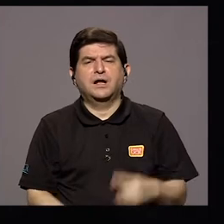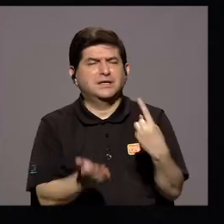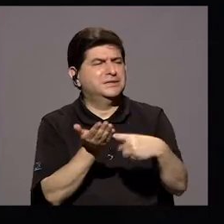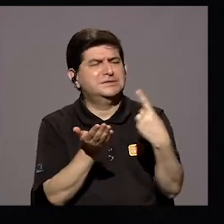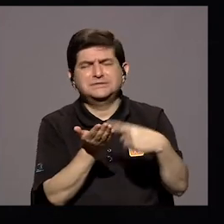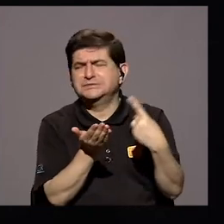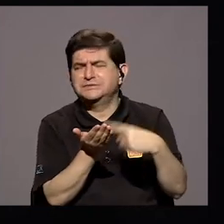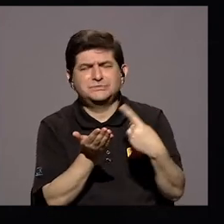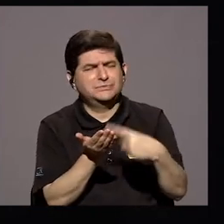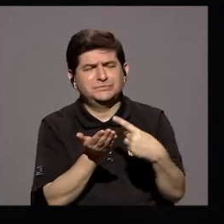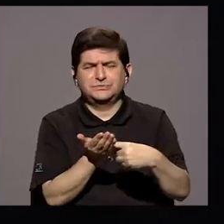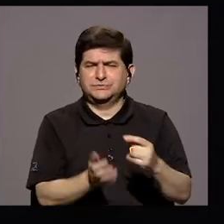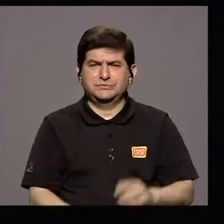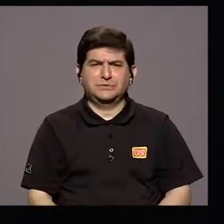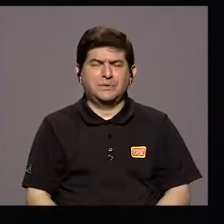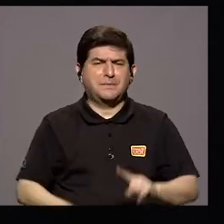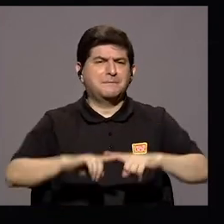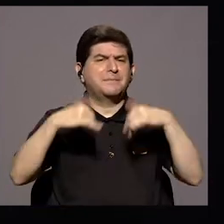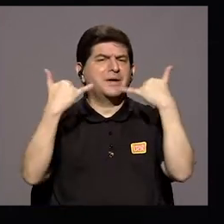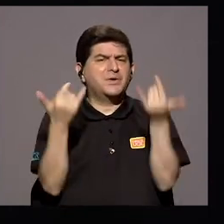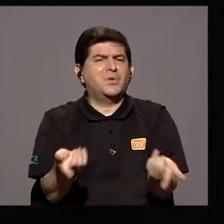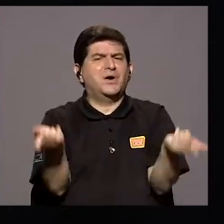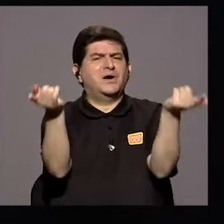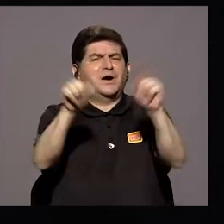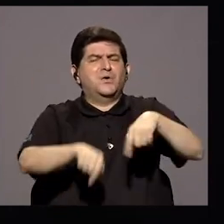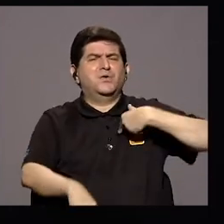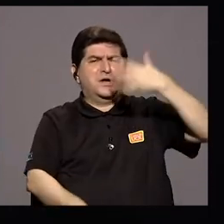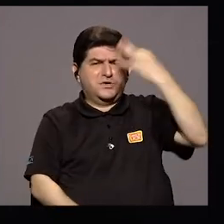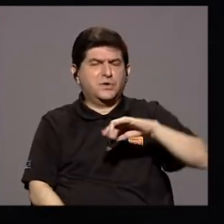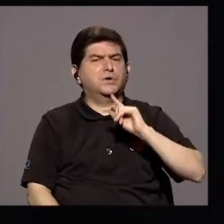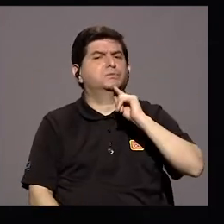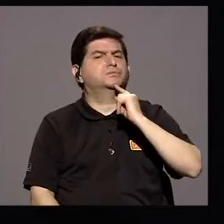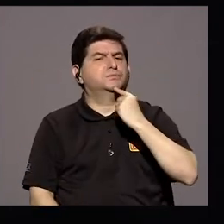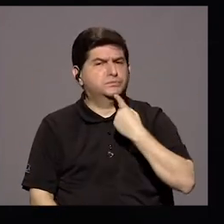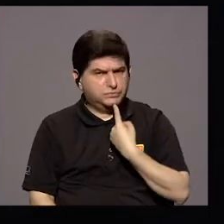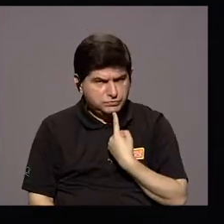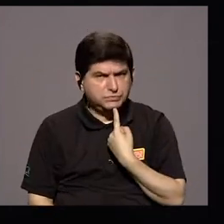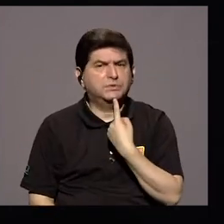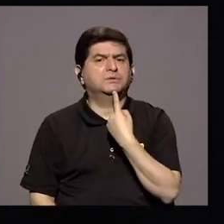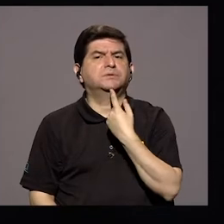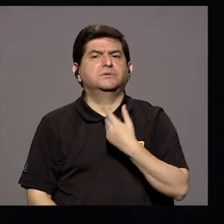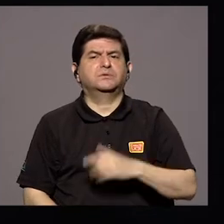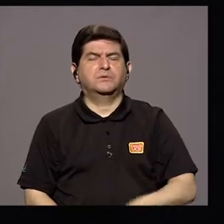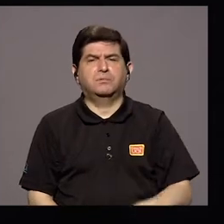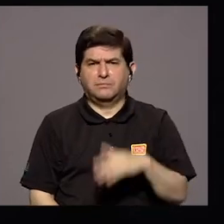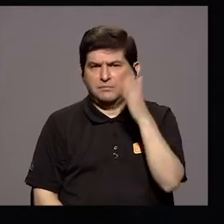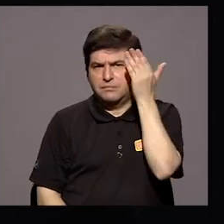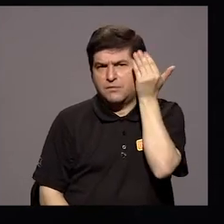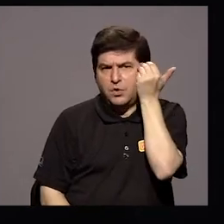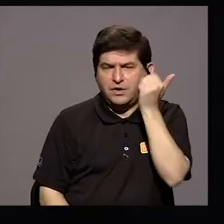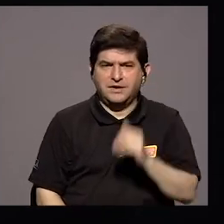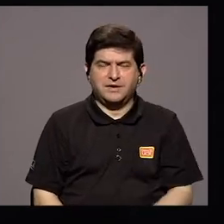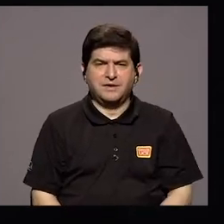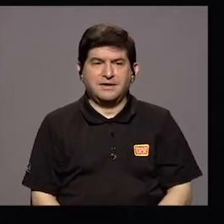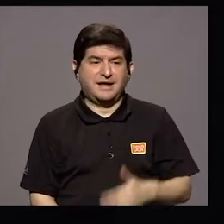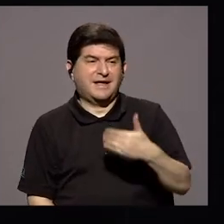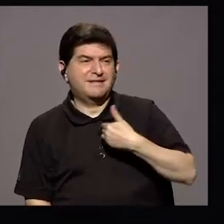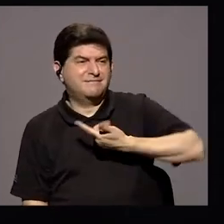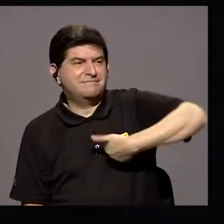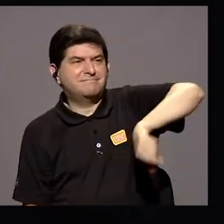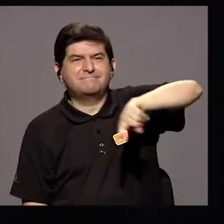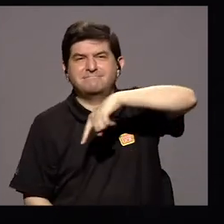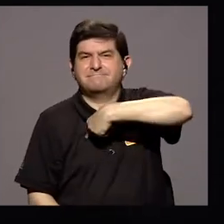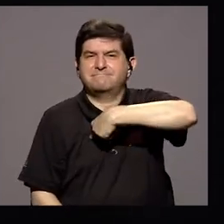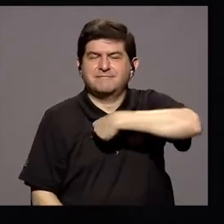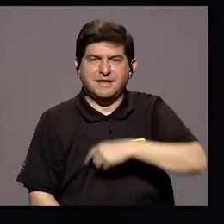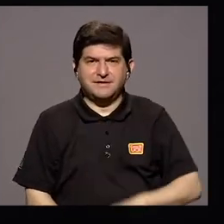discusiones Pero lo que está pasando en este momento me parece muy serio Porque tenemos, por un lado tal vez